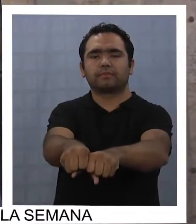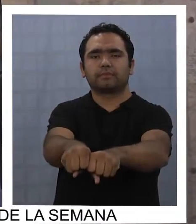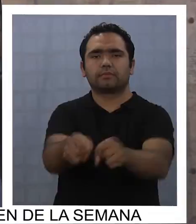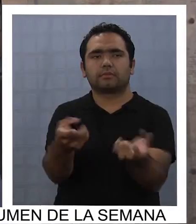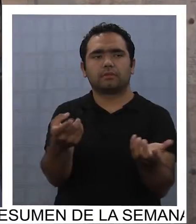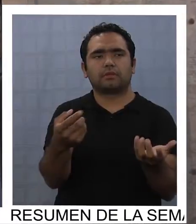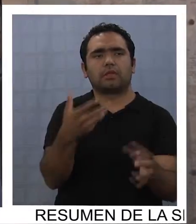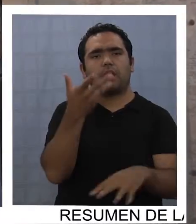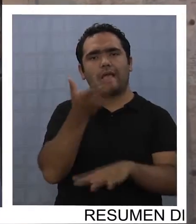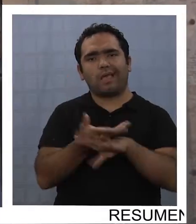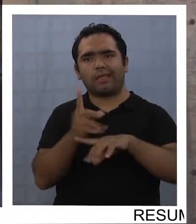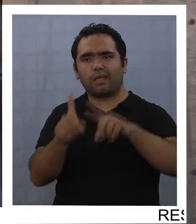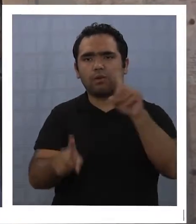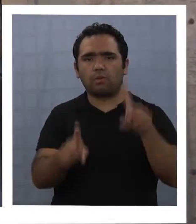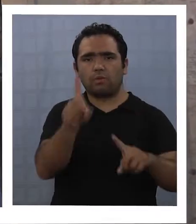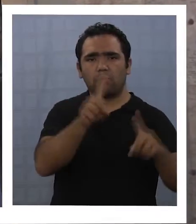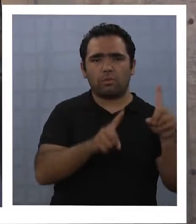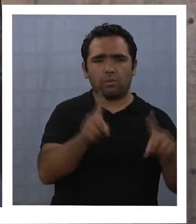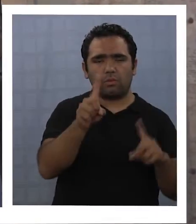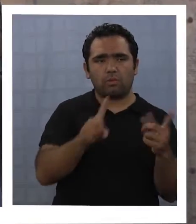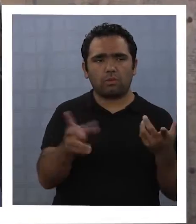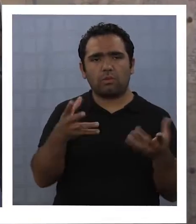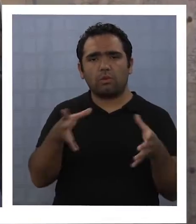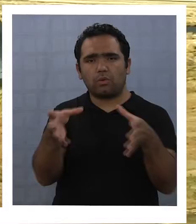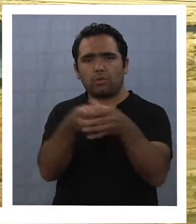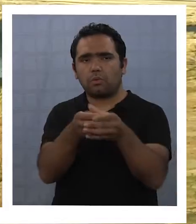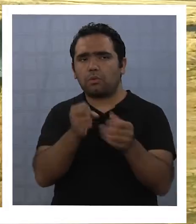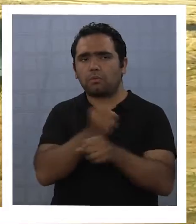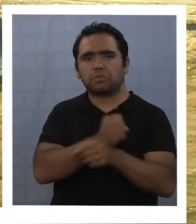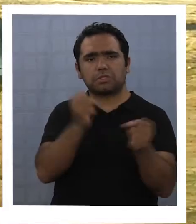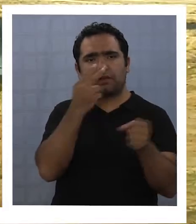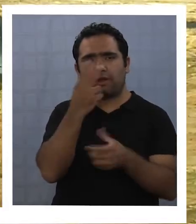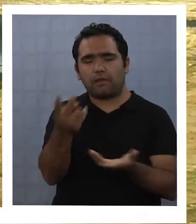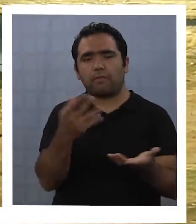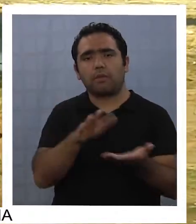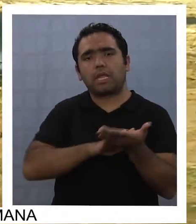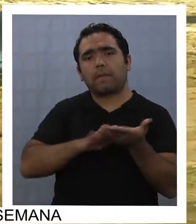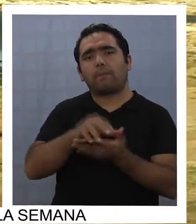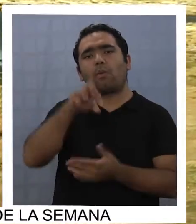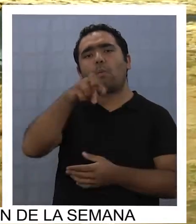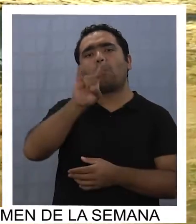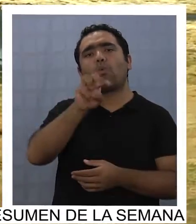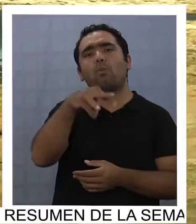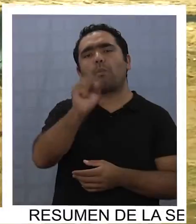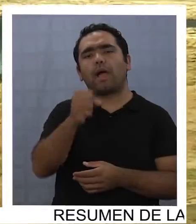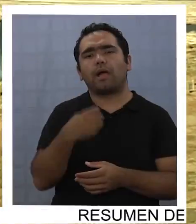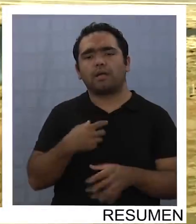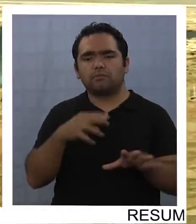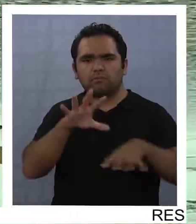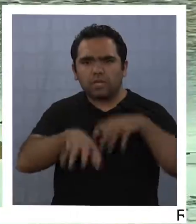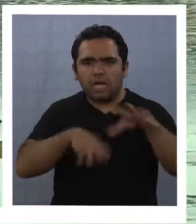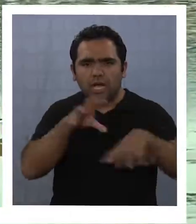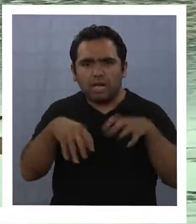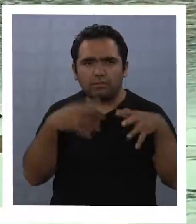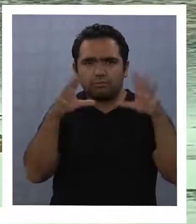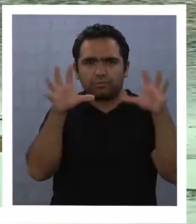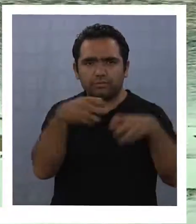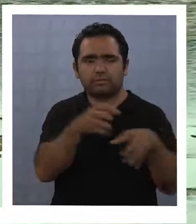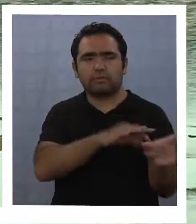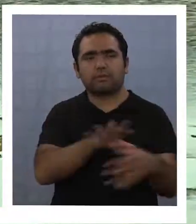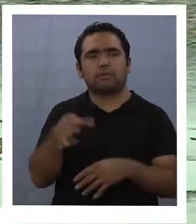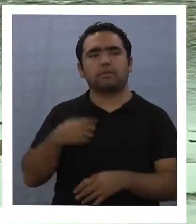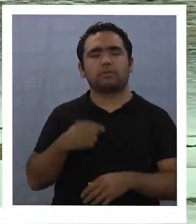Hay especies que ya prácticamente es casi imposible ver una, por ejemplo, un puma. Agrega que mientras Chile sea un país